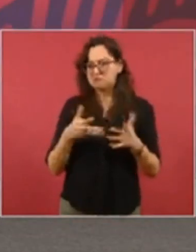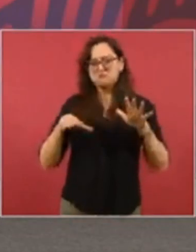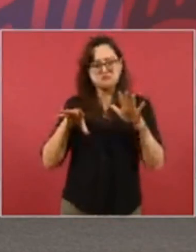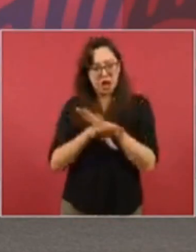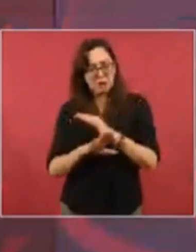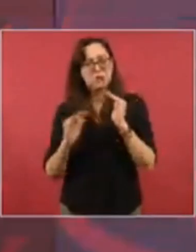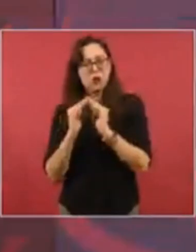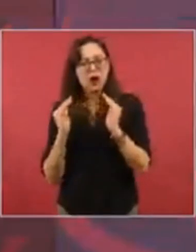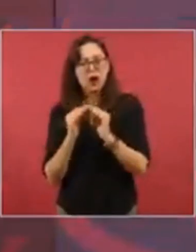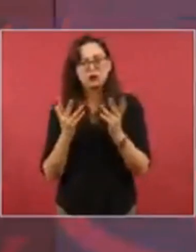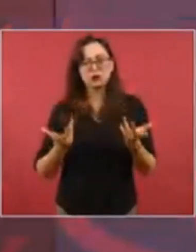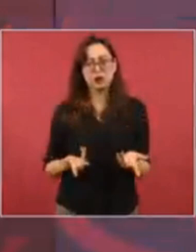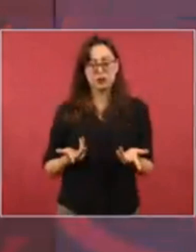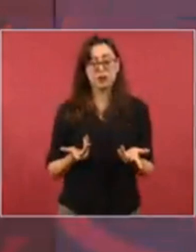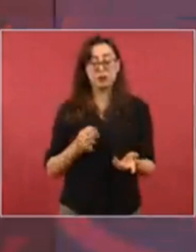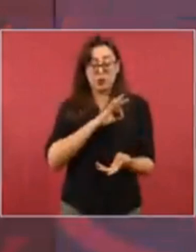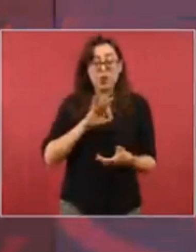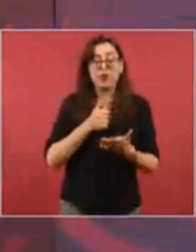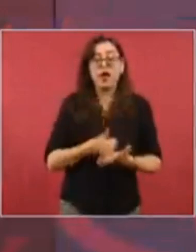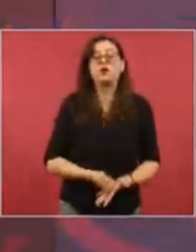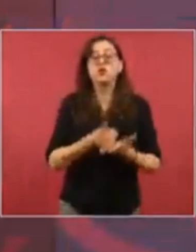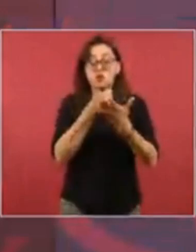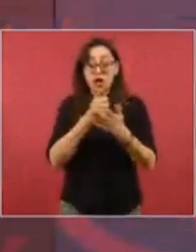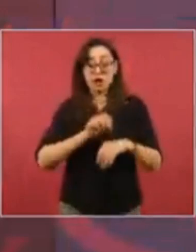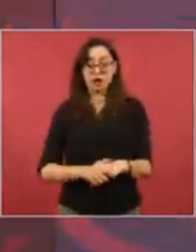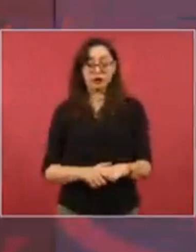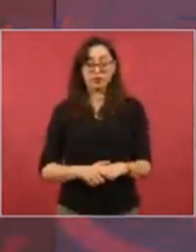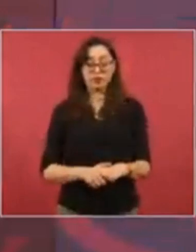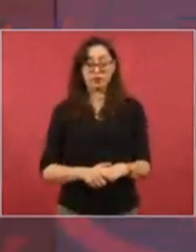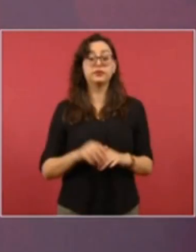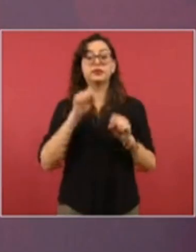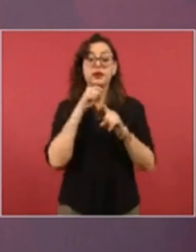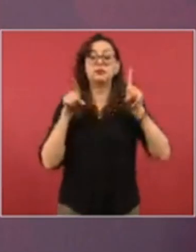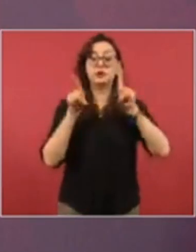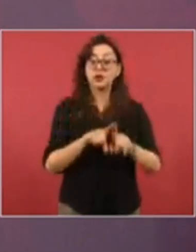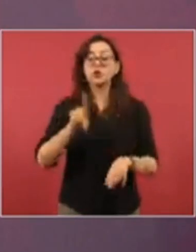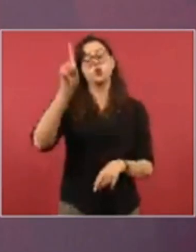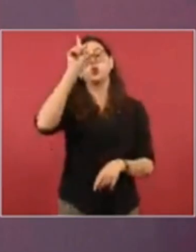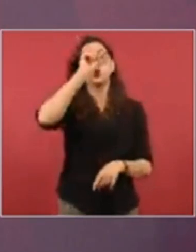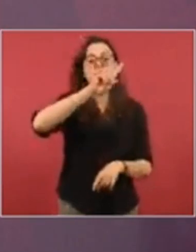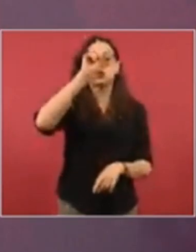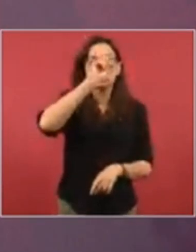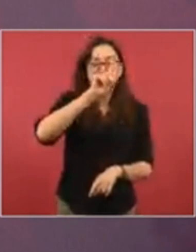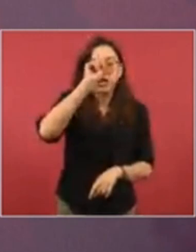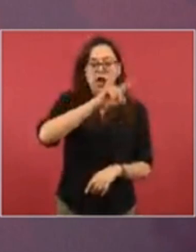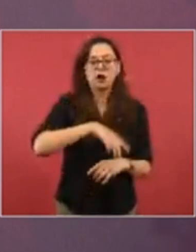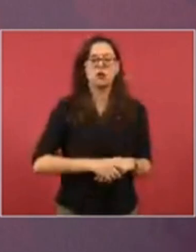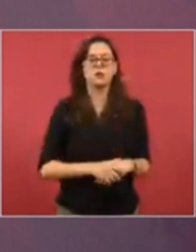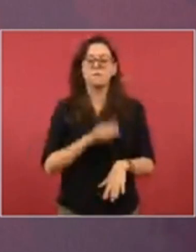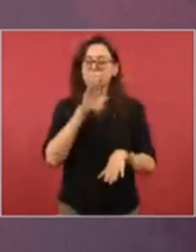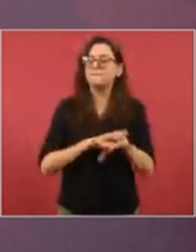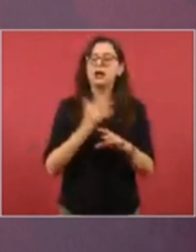y lo otro que estamos recomendando es que haya información